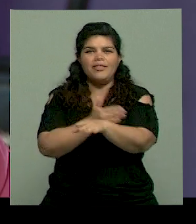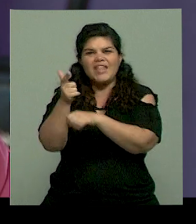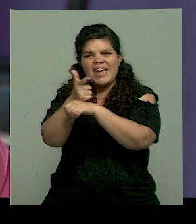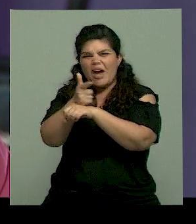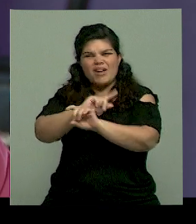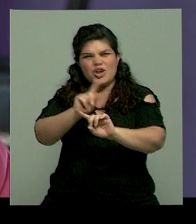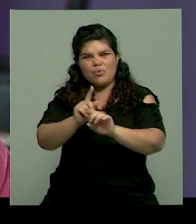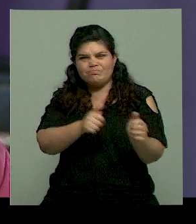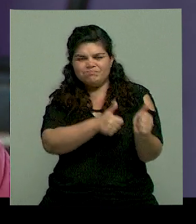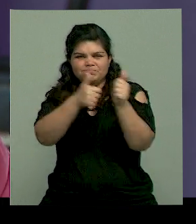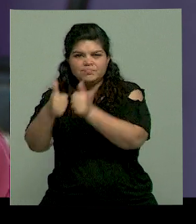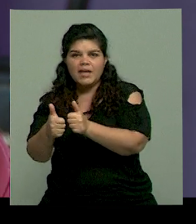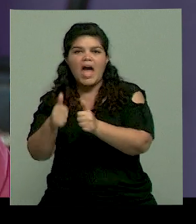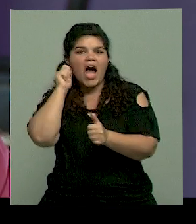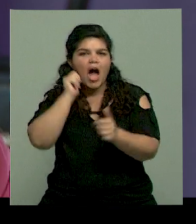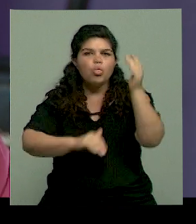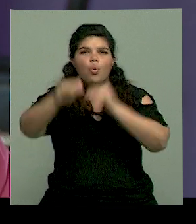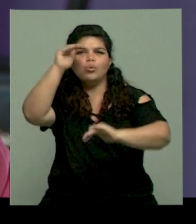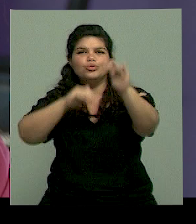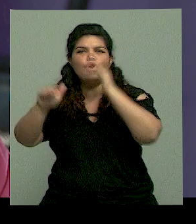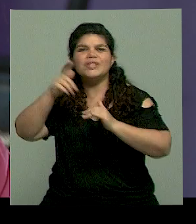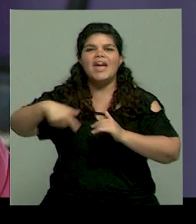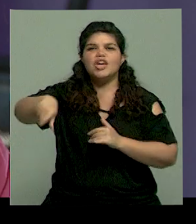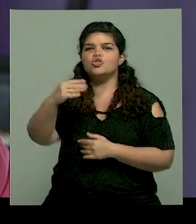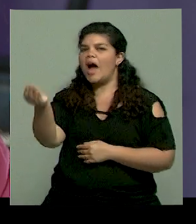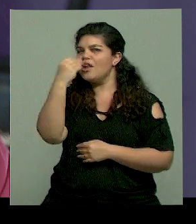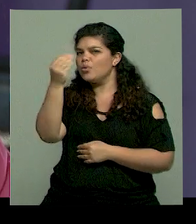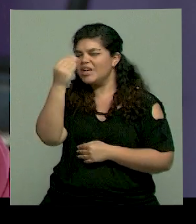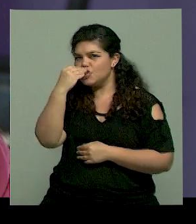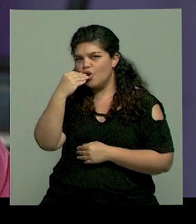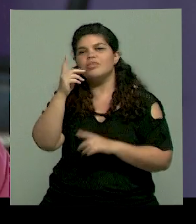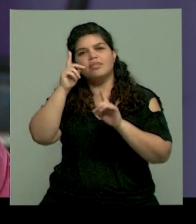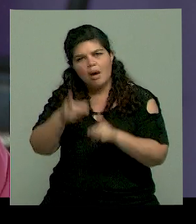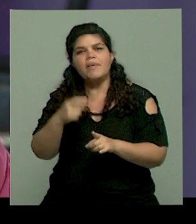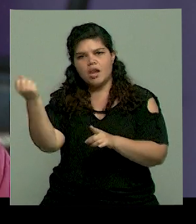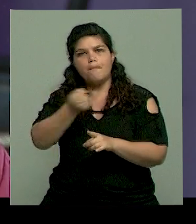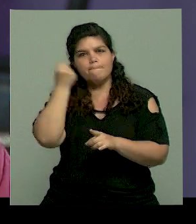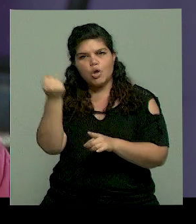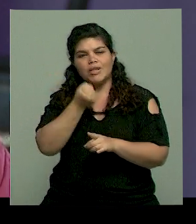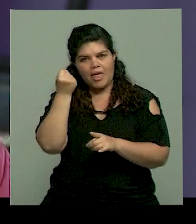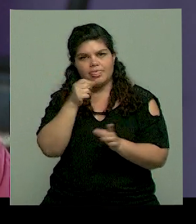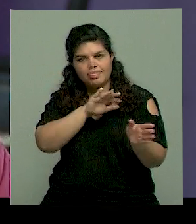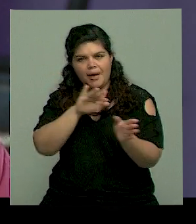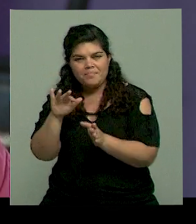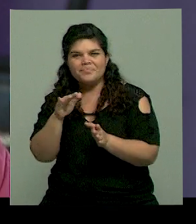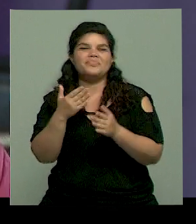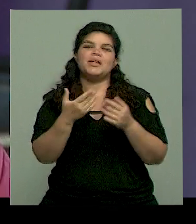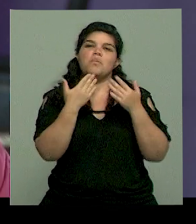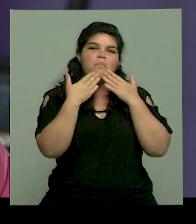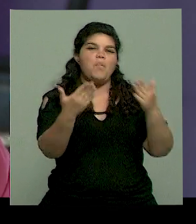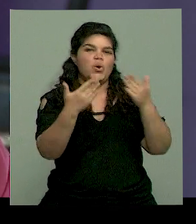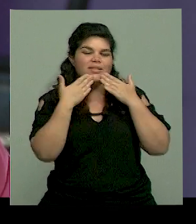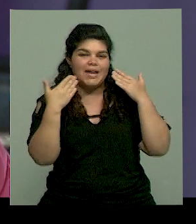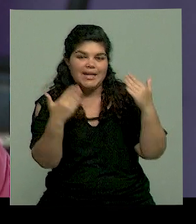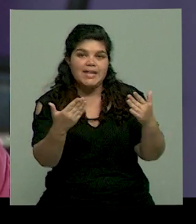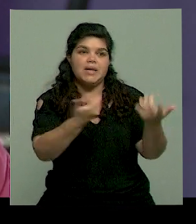con los adultos mayores y la nutrición que es importantísimo. Pero desde ya, muchas gracias por tu tiempo, por las